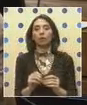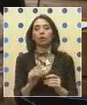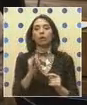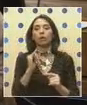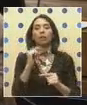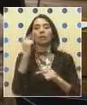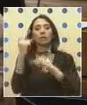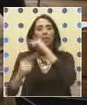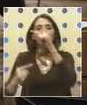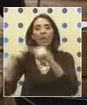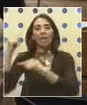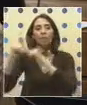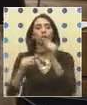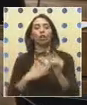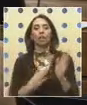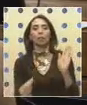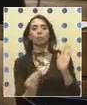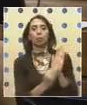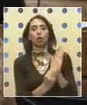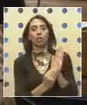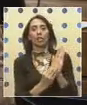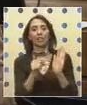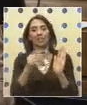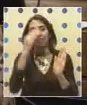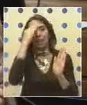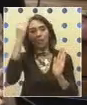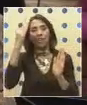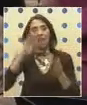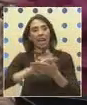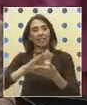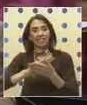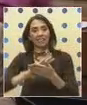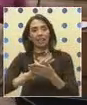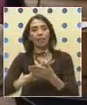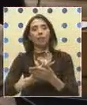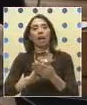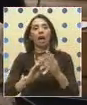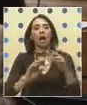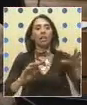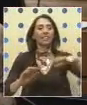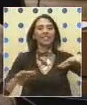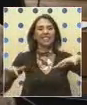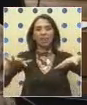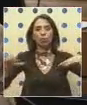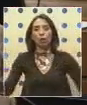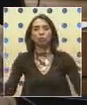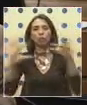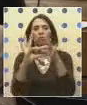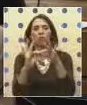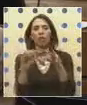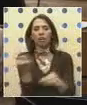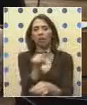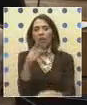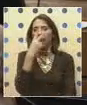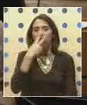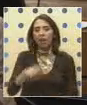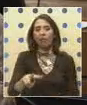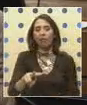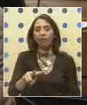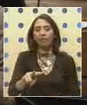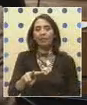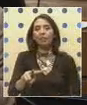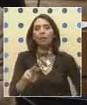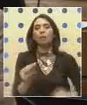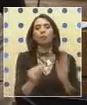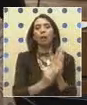a través de la consagración de este día vincular dos situaciones que no tienen que ver a la hora de